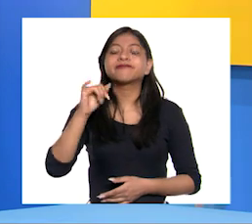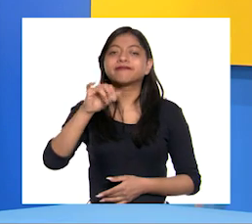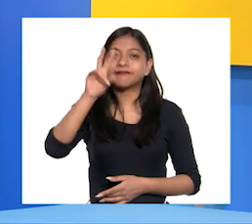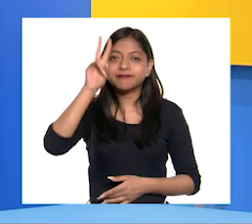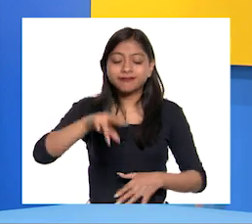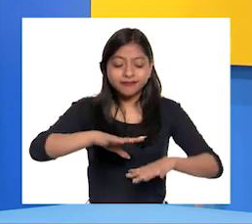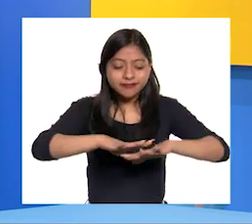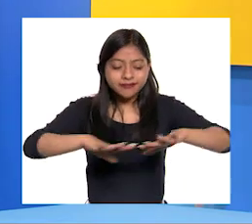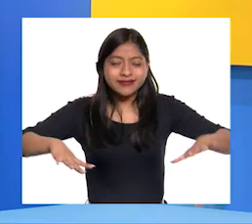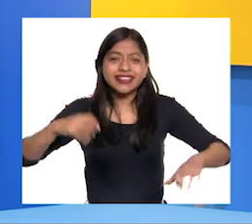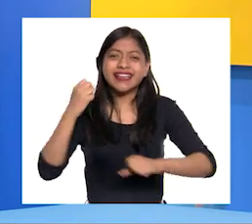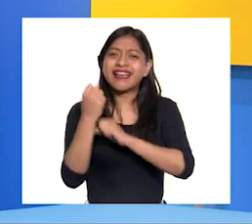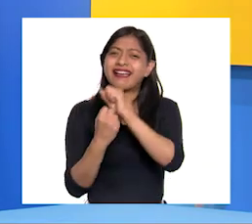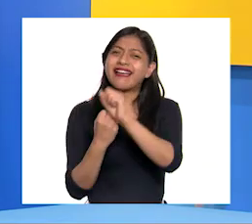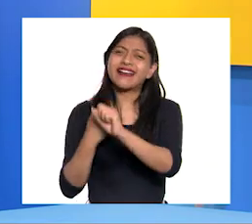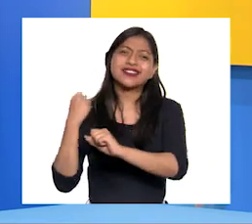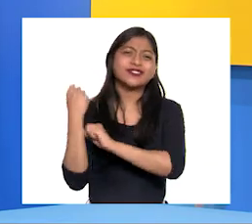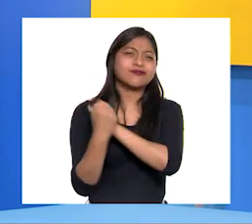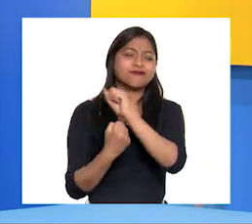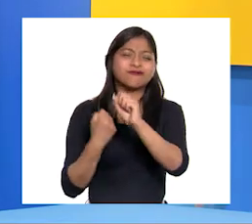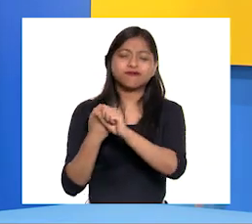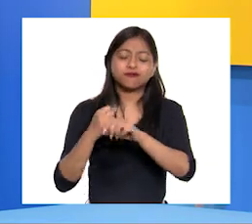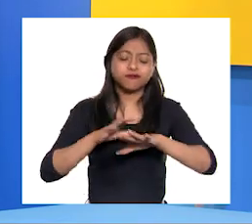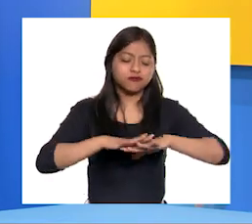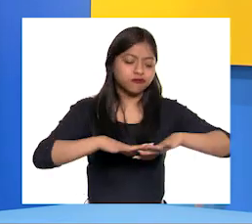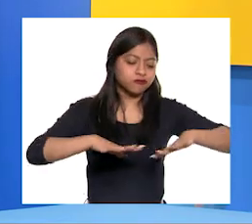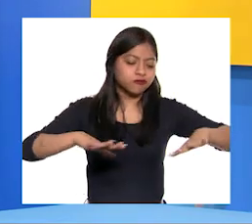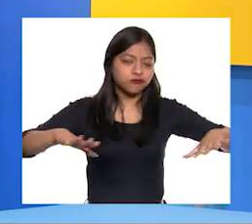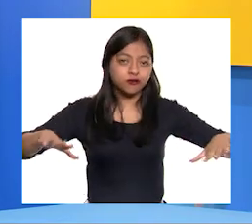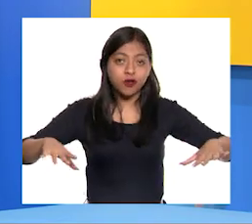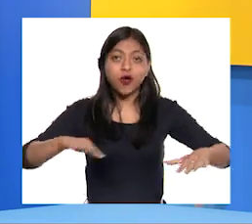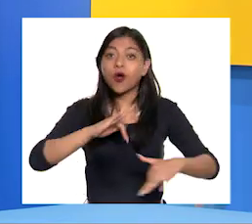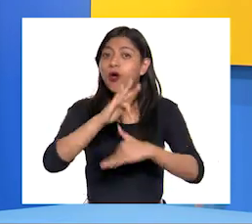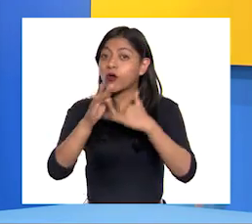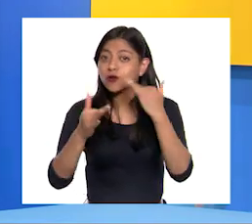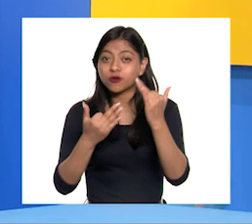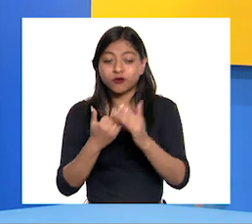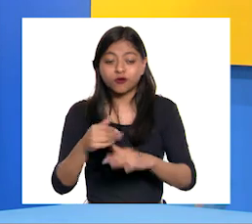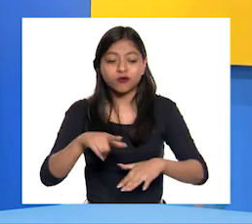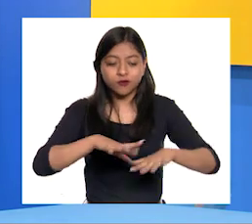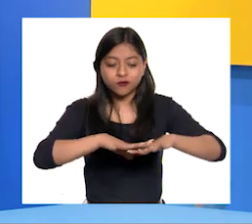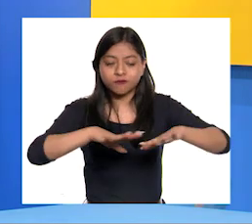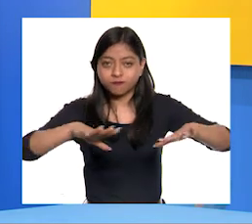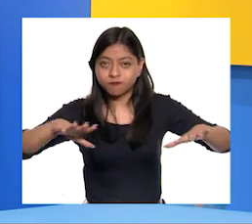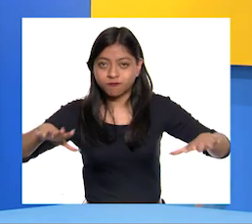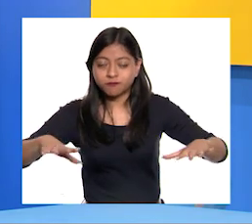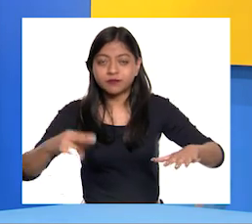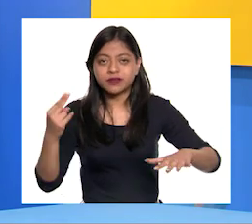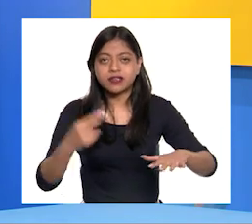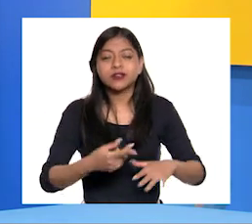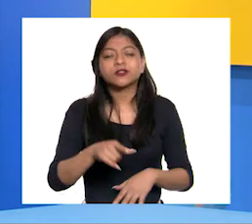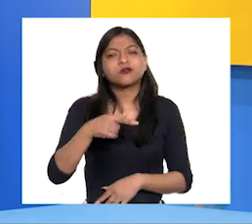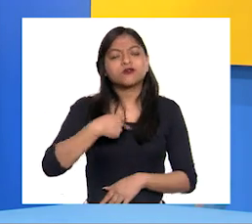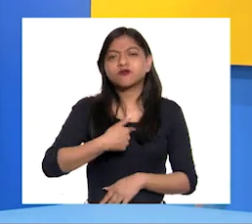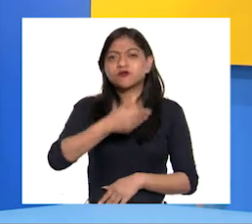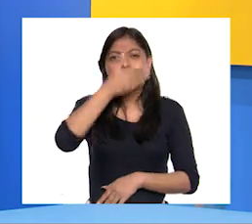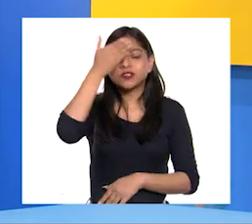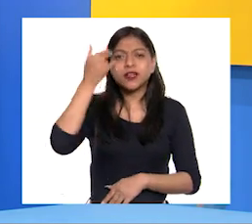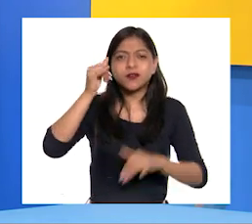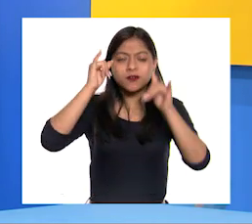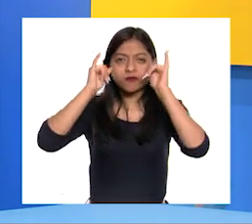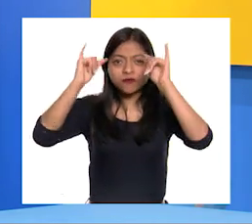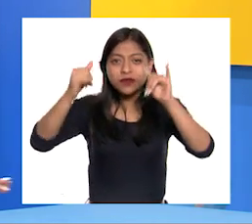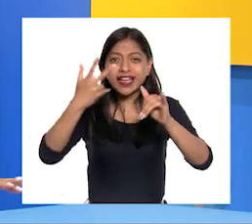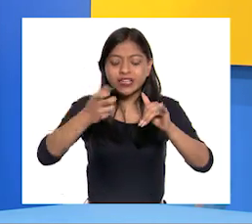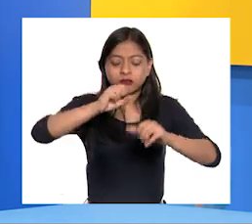suelo tarda miles de años en formarse Y que todos formamos parte de él Estoy impresionada por cómo las pisadas del ganado compactan el